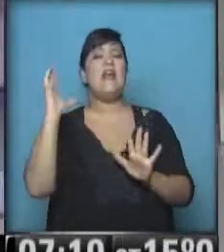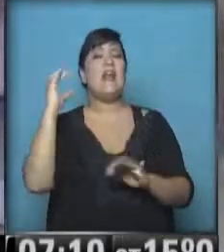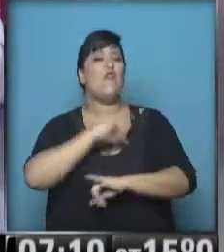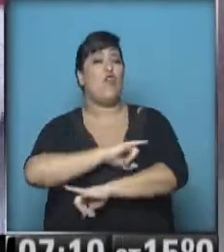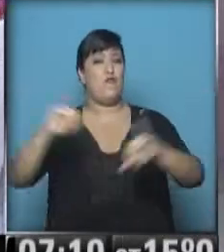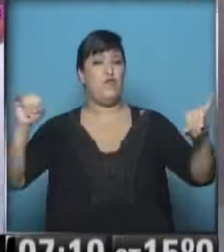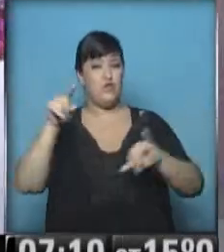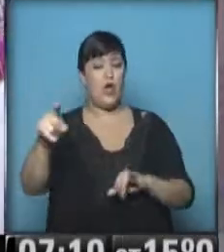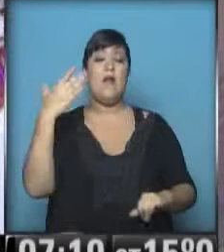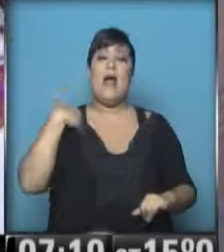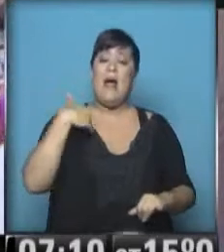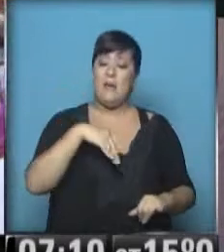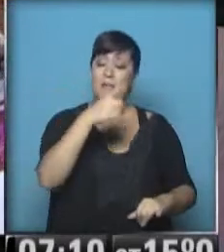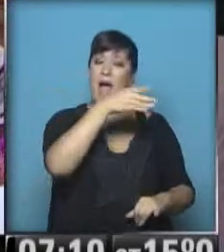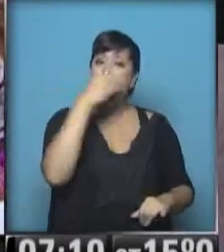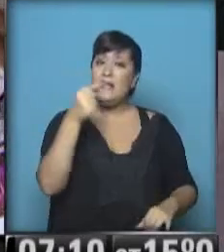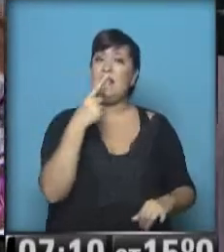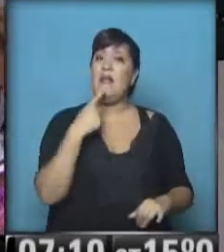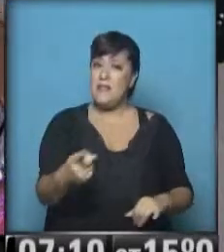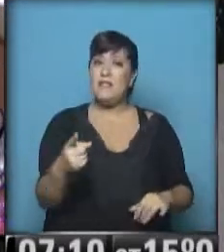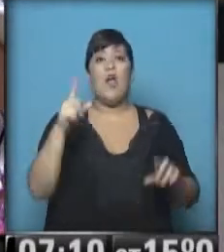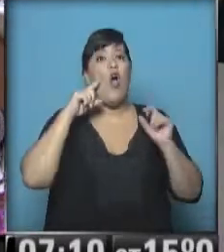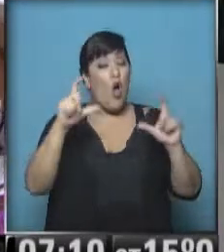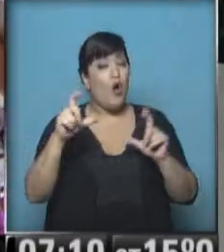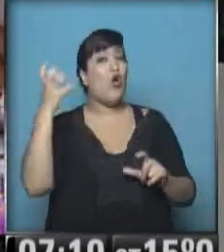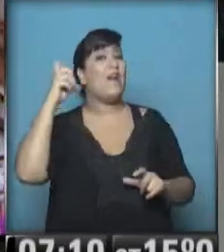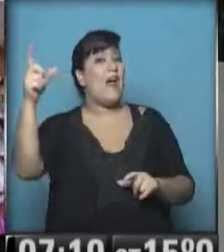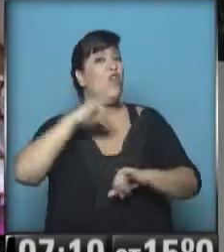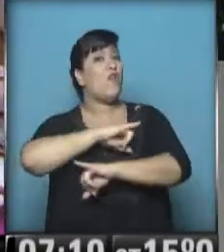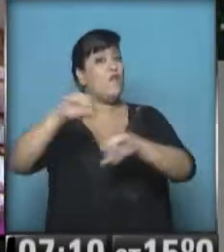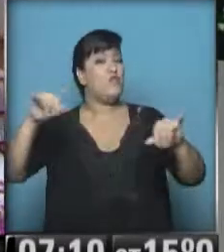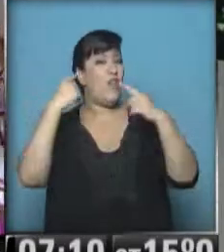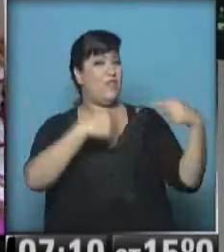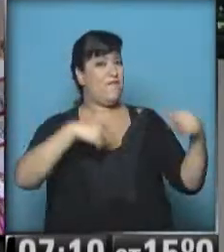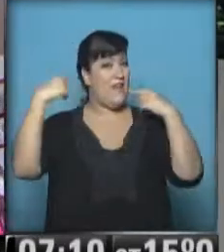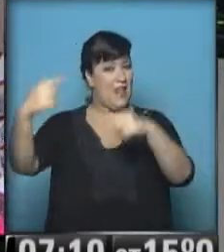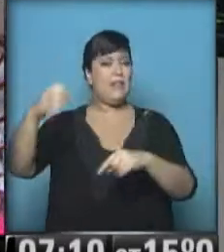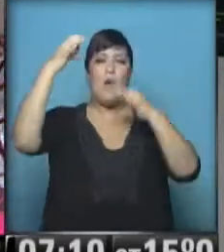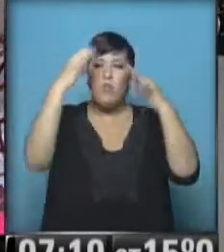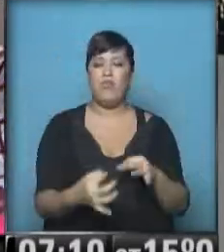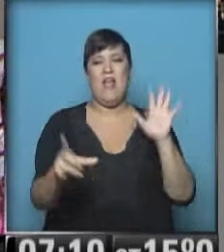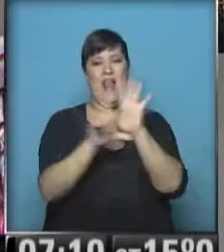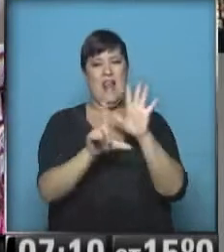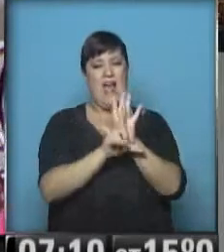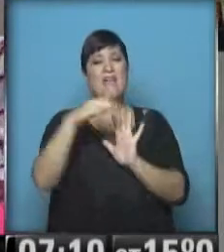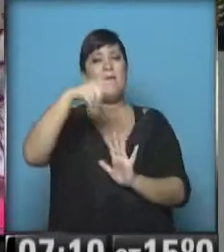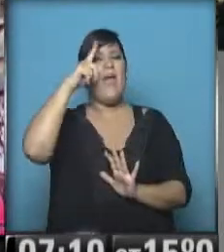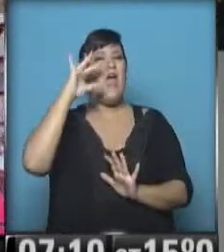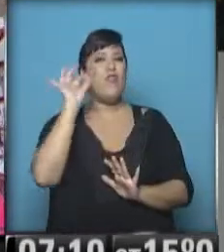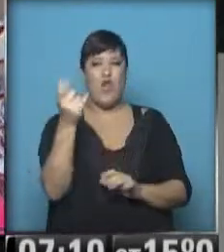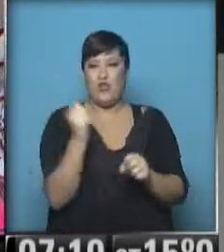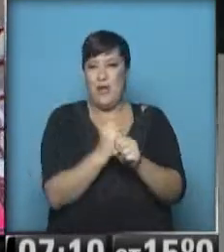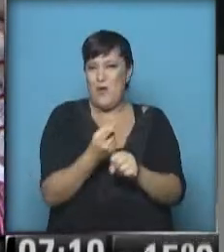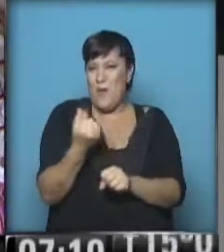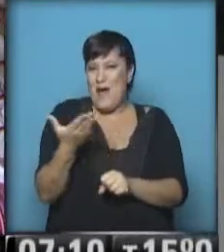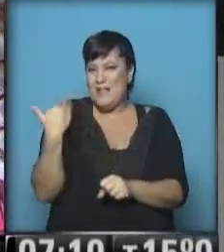la presidenta le dijo, ojo, recordemos que radio difusión viene de otra época, es la ley de medios, la aprobada hace algunos años y